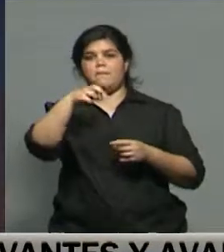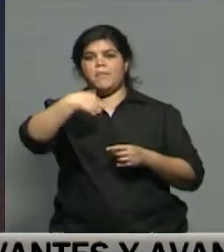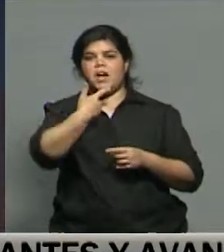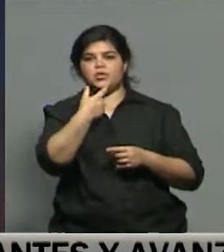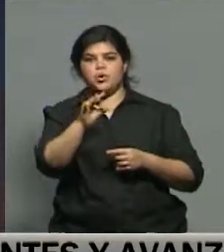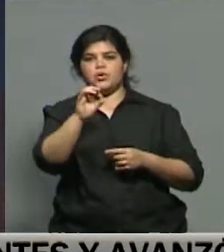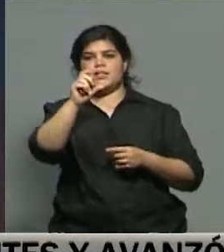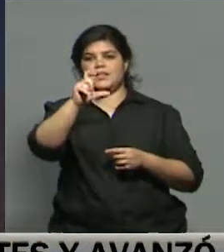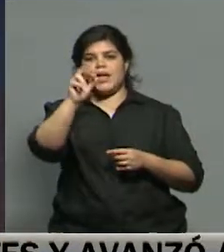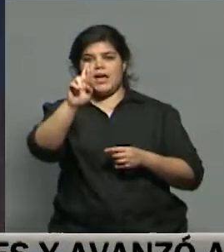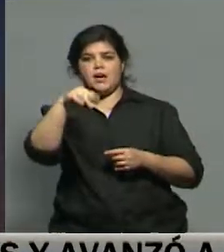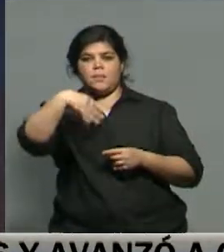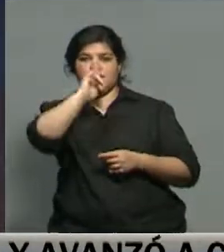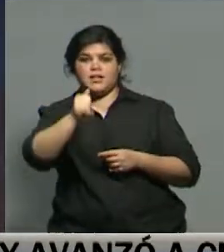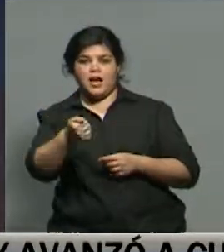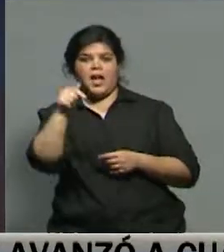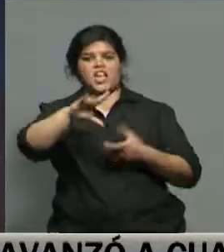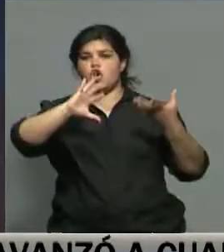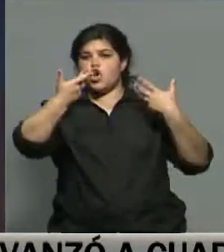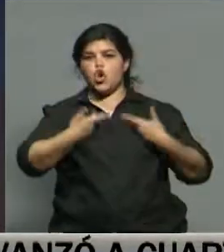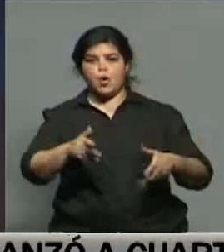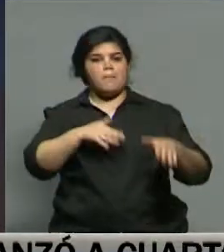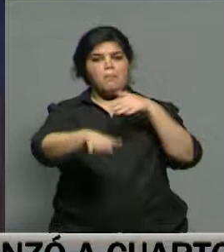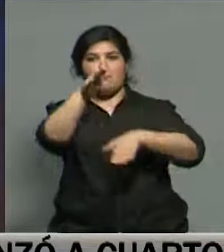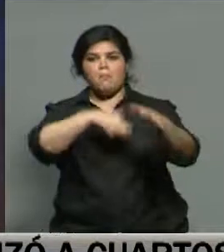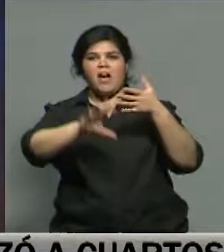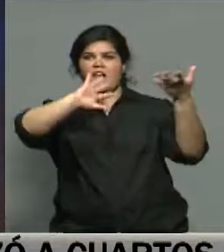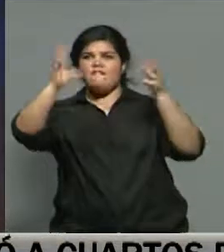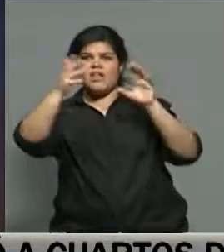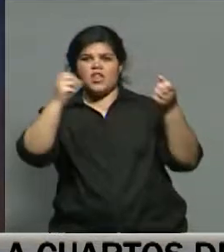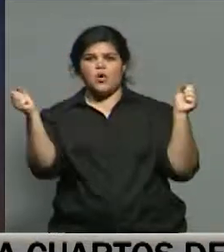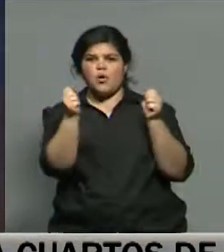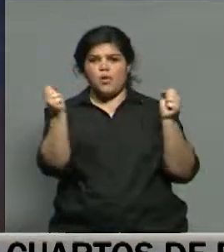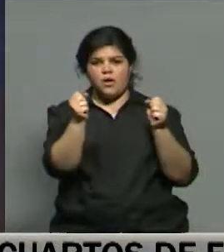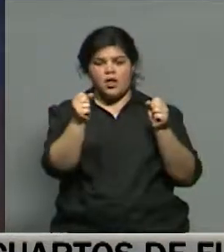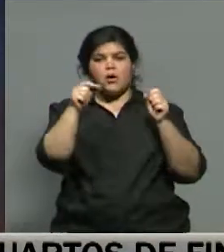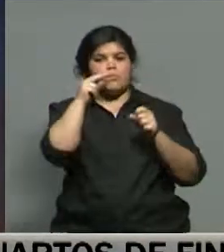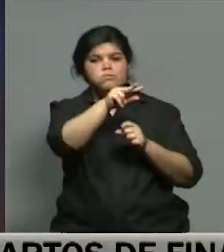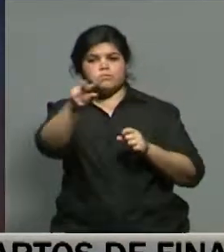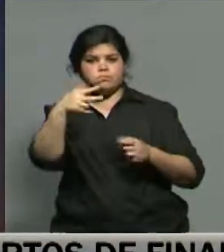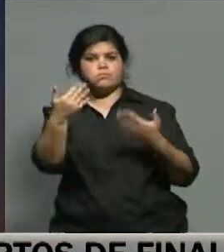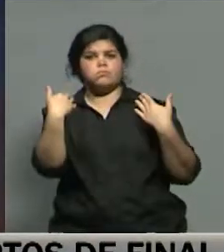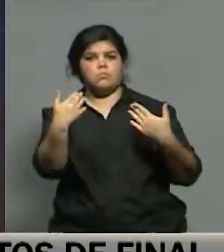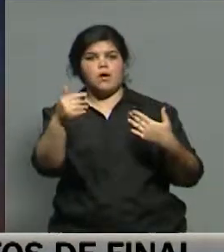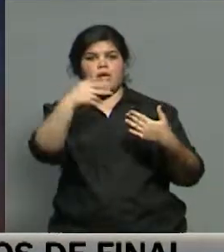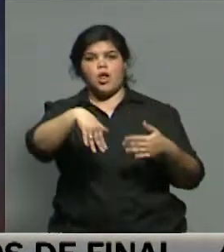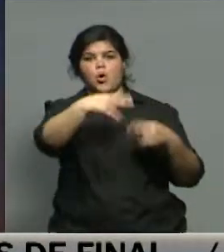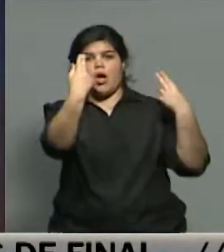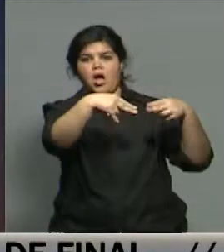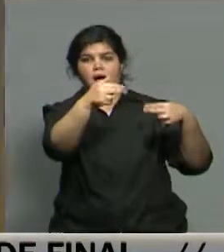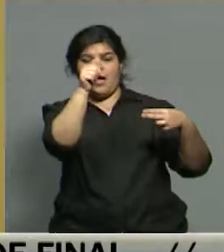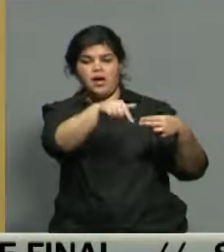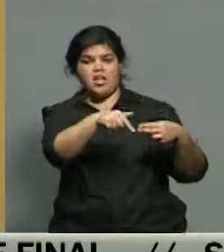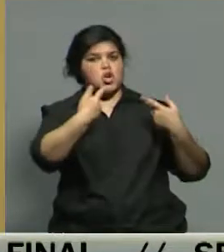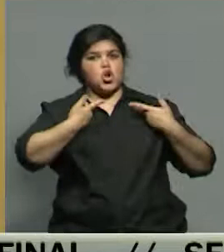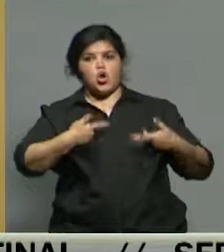y dice tránsito normal, cielo despejado, viento moderado, frío y buena visibilidad en los complejos fronterizos o están operando